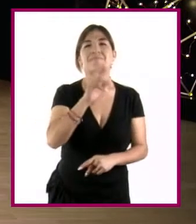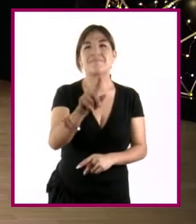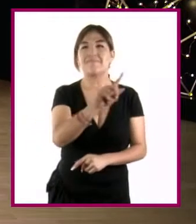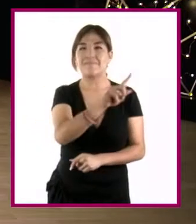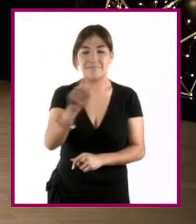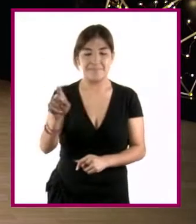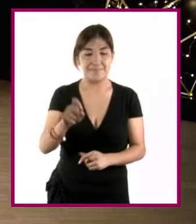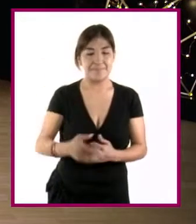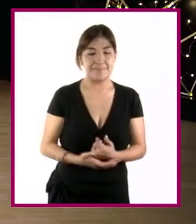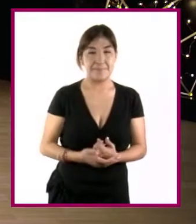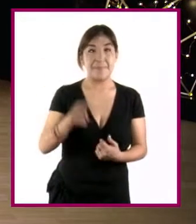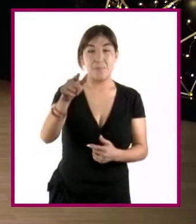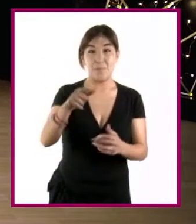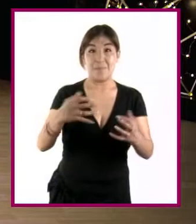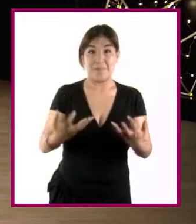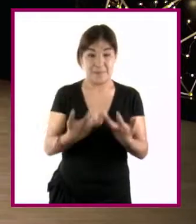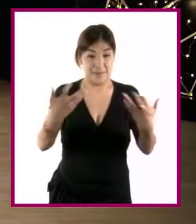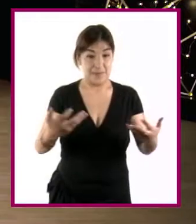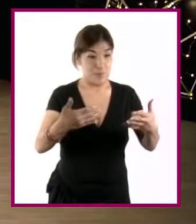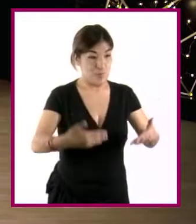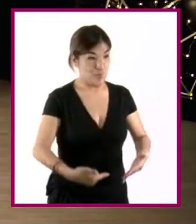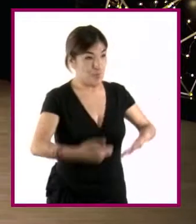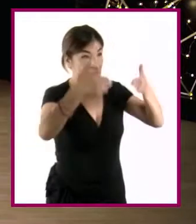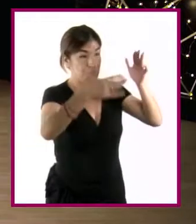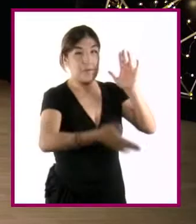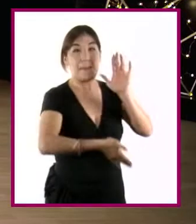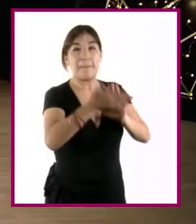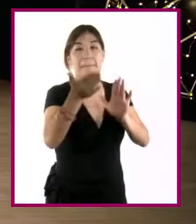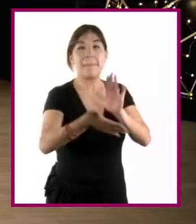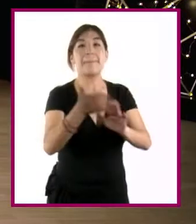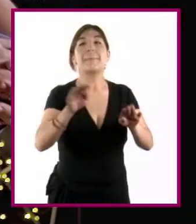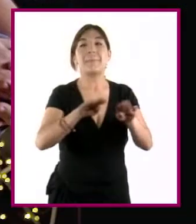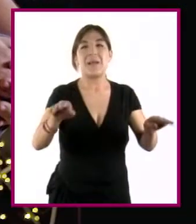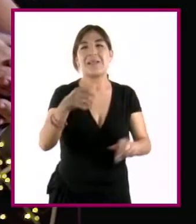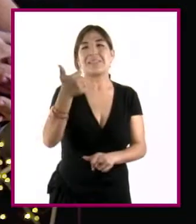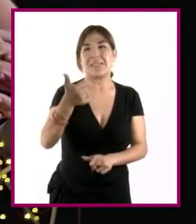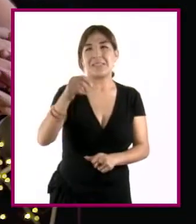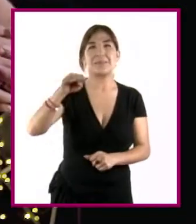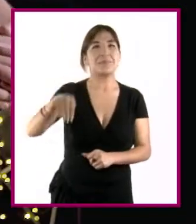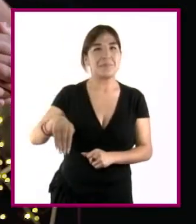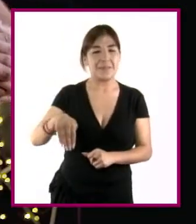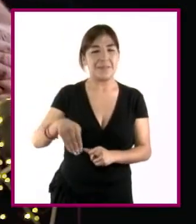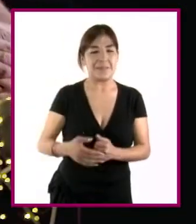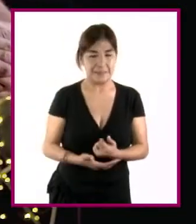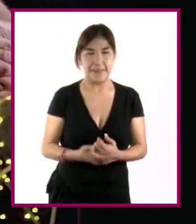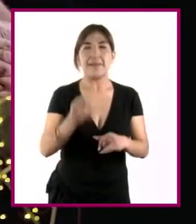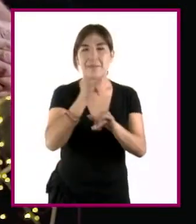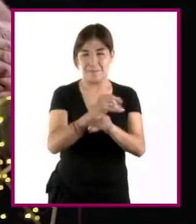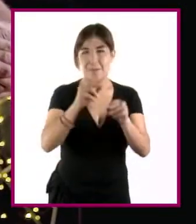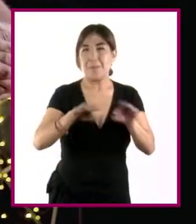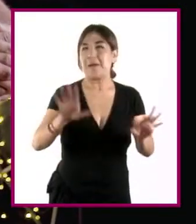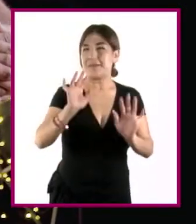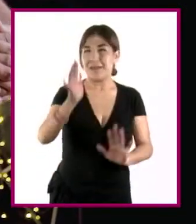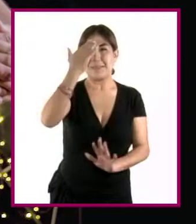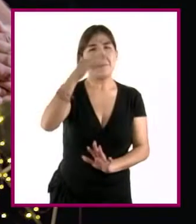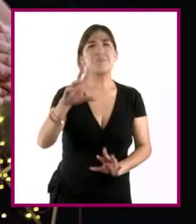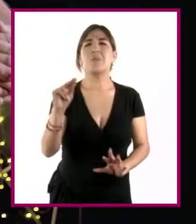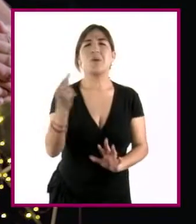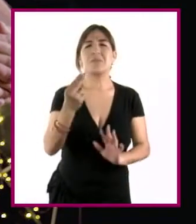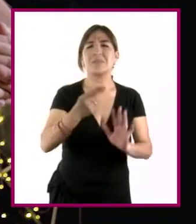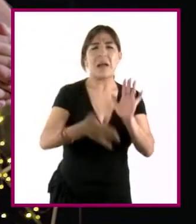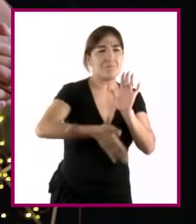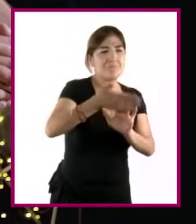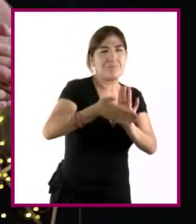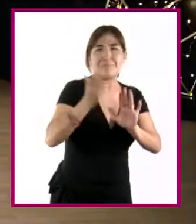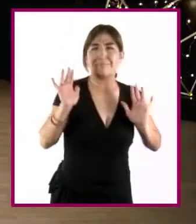construyes una barda en tu terreno y la mides, medirás 6 metros. Ajá. Ya sabemos el dato sin necesidad de construirla. ¿Y qué